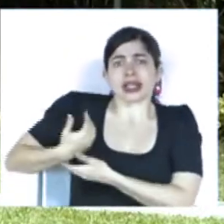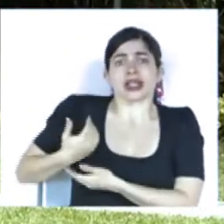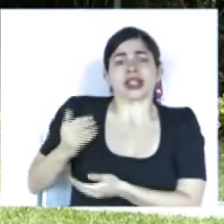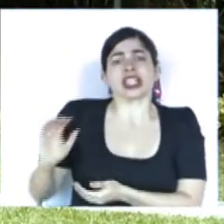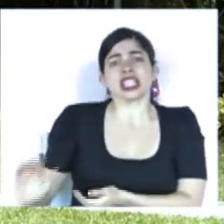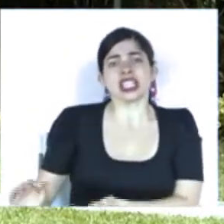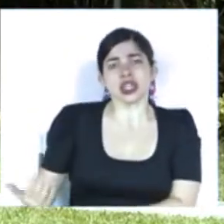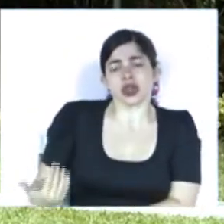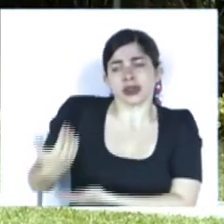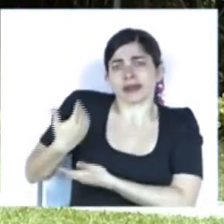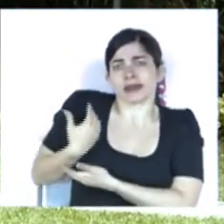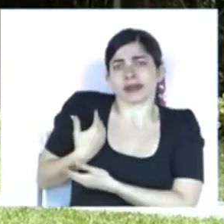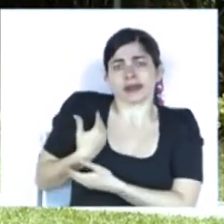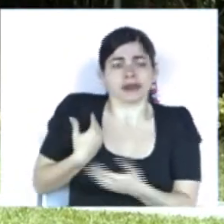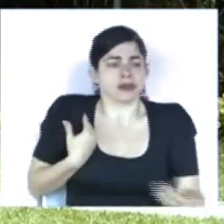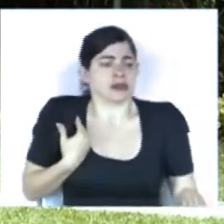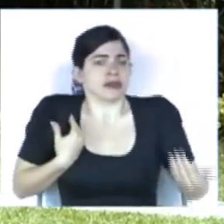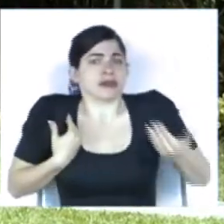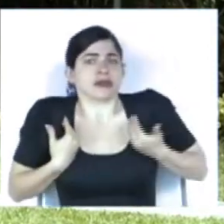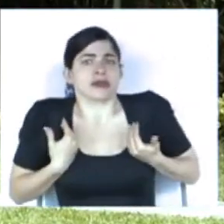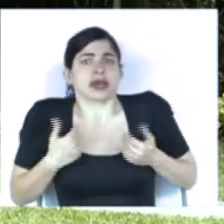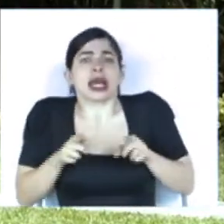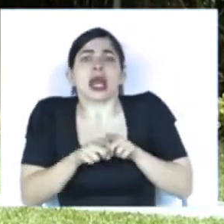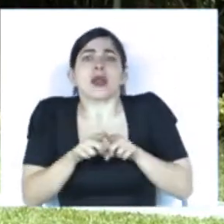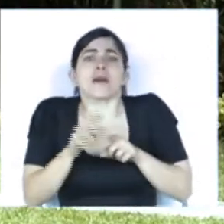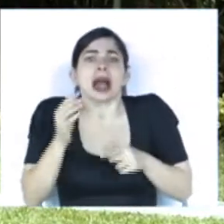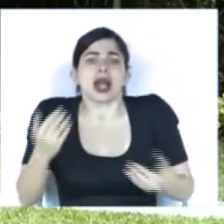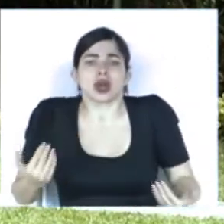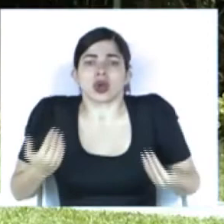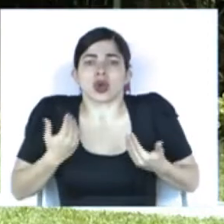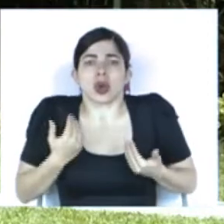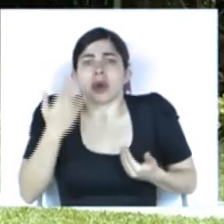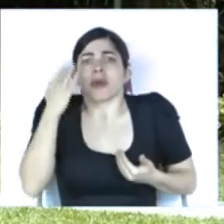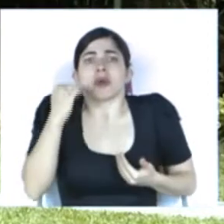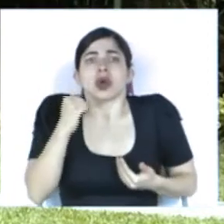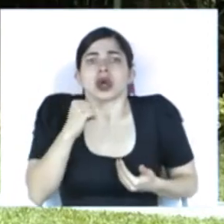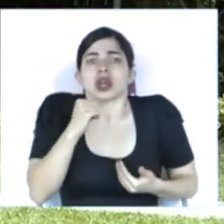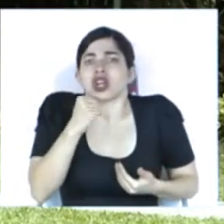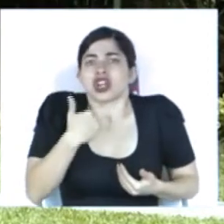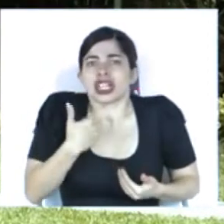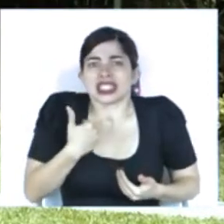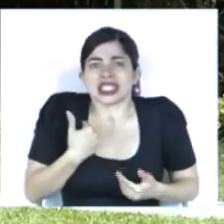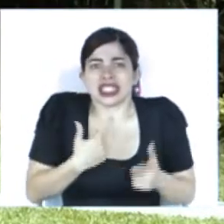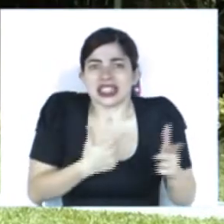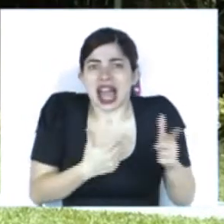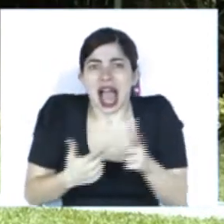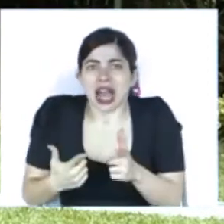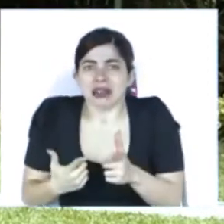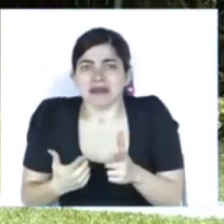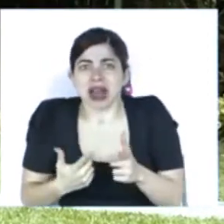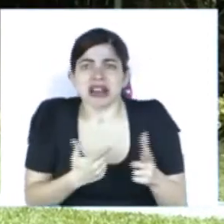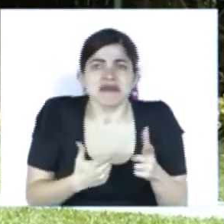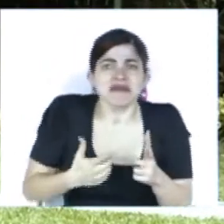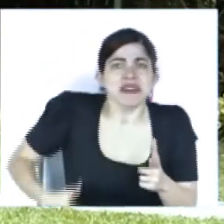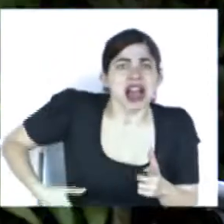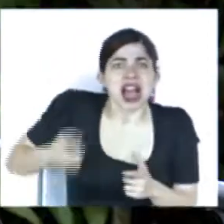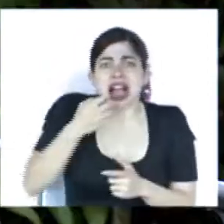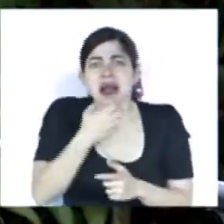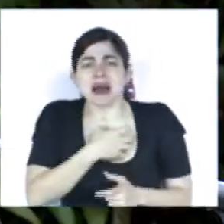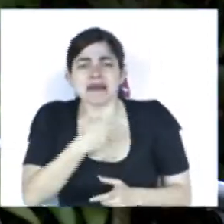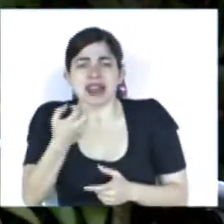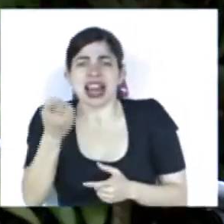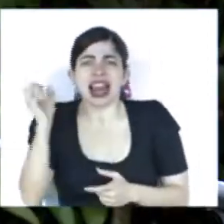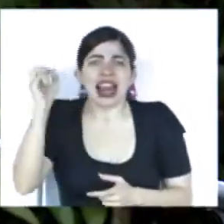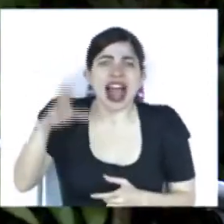en el otro brazo a su hermanito, porque no ocupa llevar un fusil de asalto ni granadas en su pecho